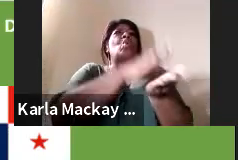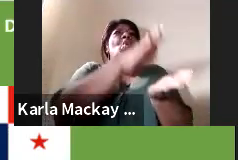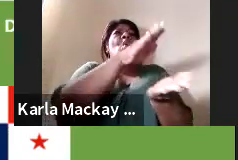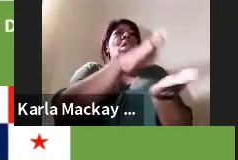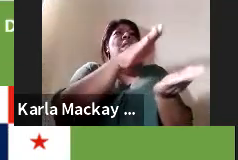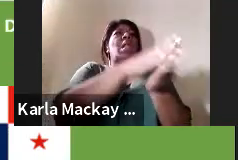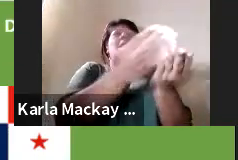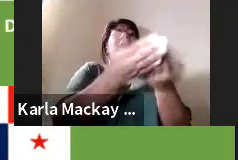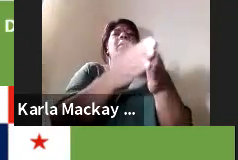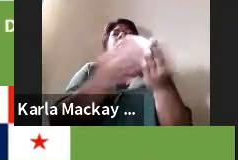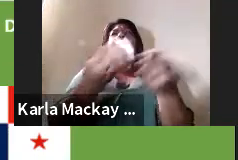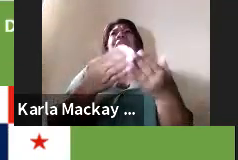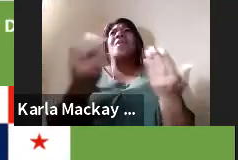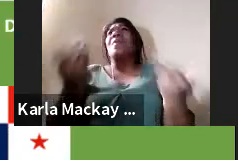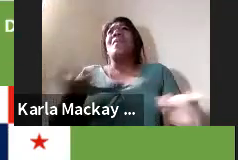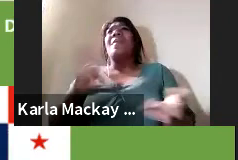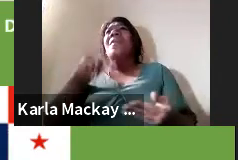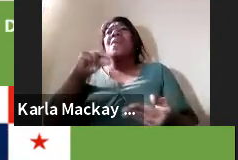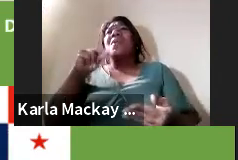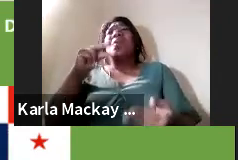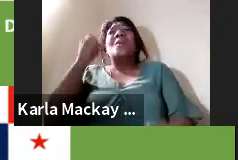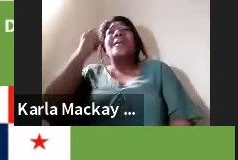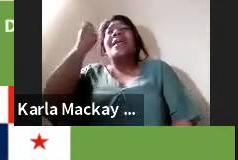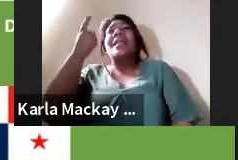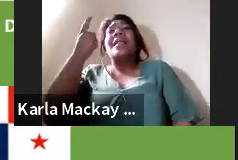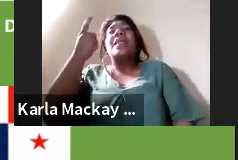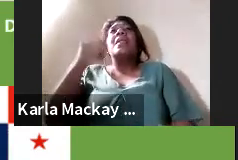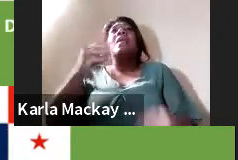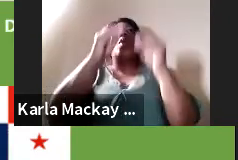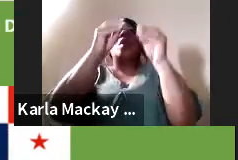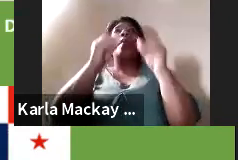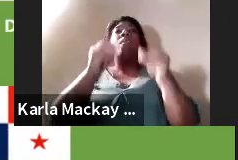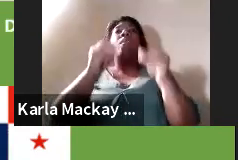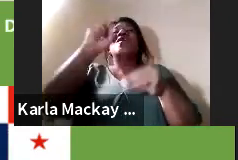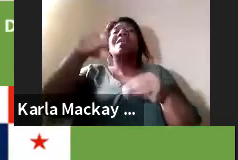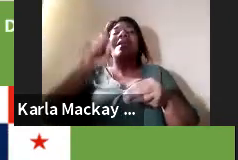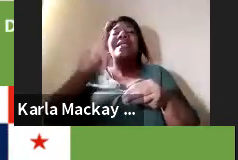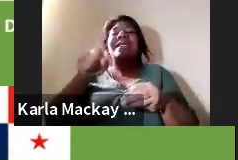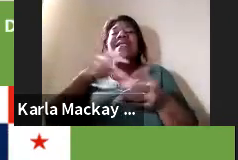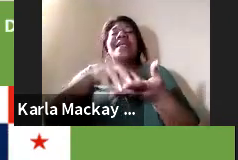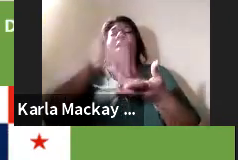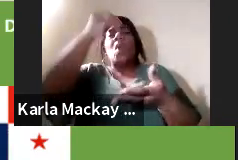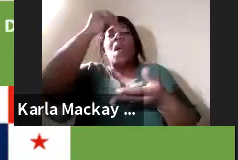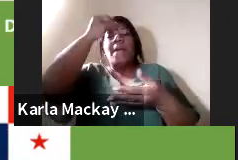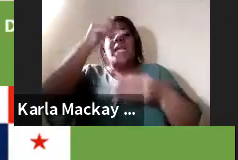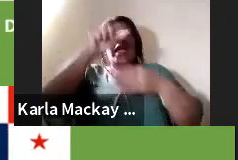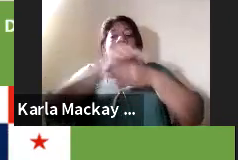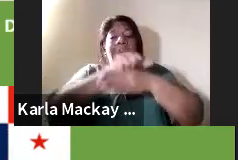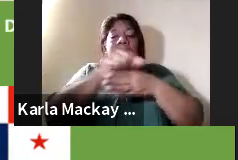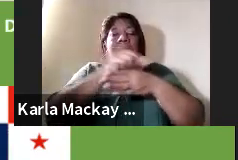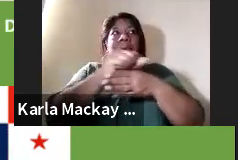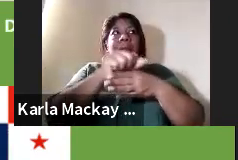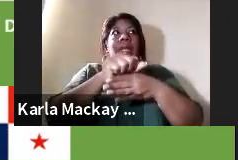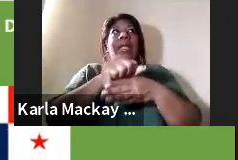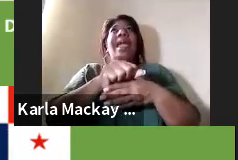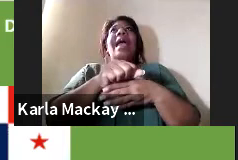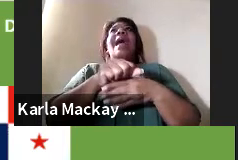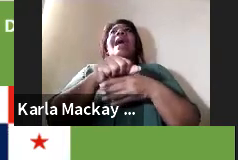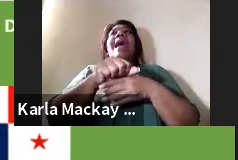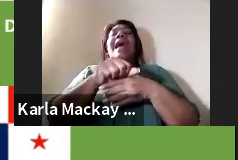puede dar didácticamente el docente para poder trabajar. Entonces ya ahí era una reflexión de que teníamos que